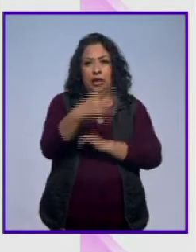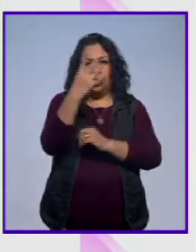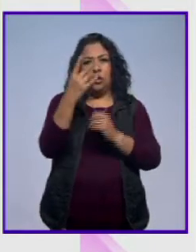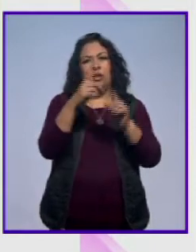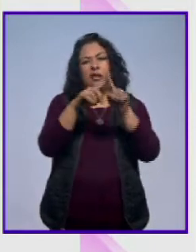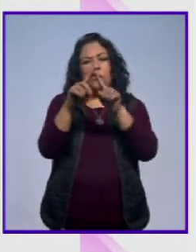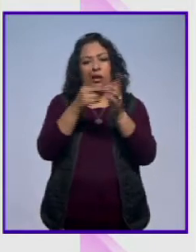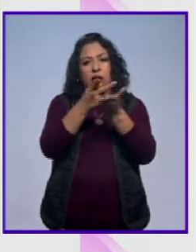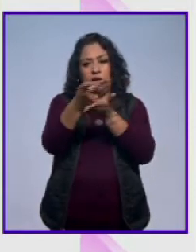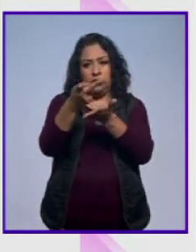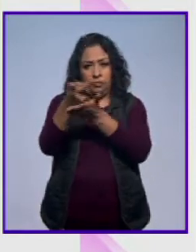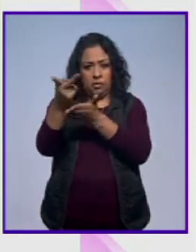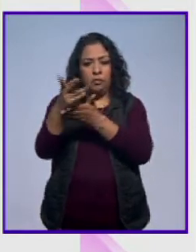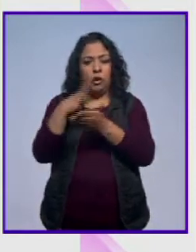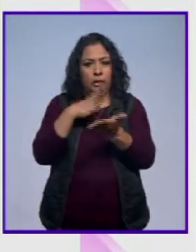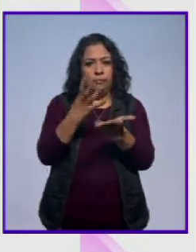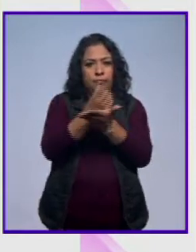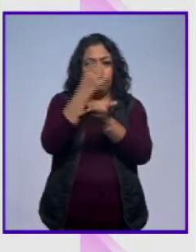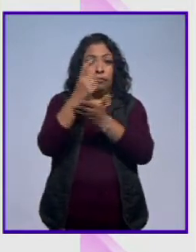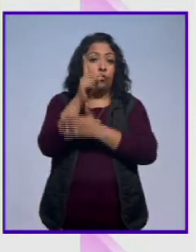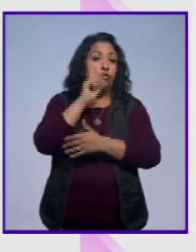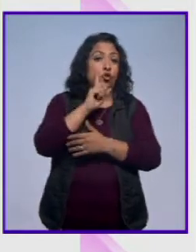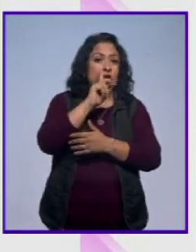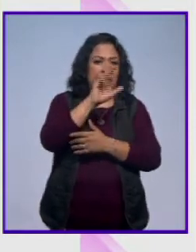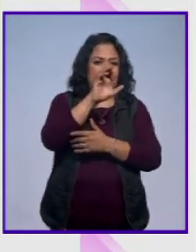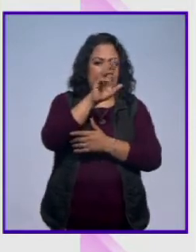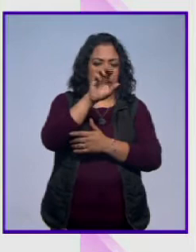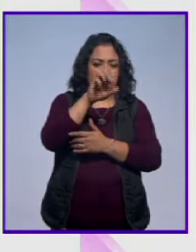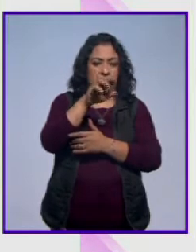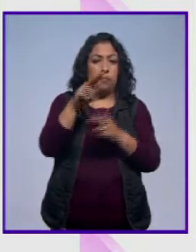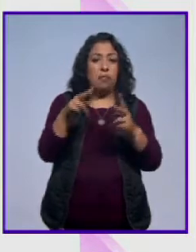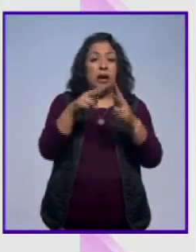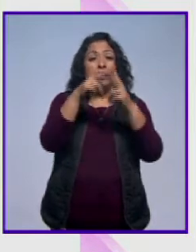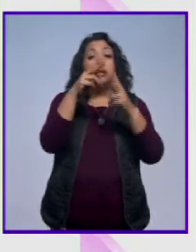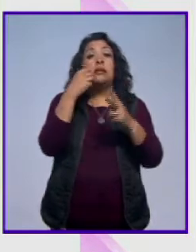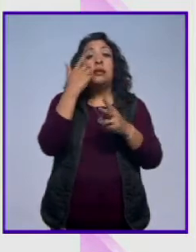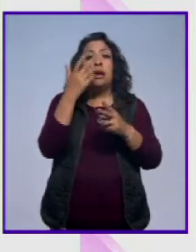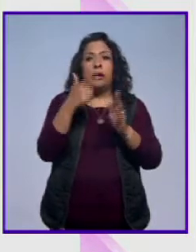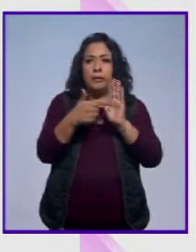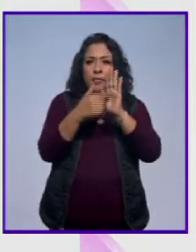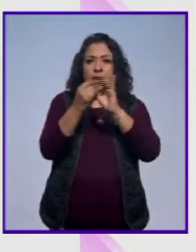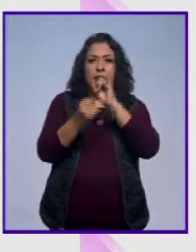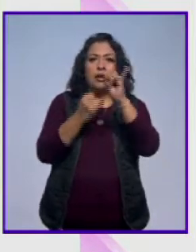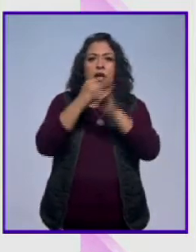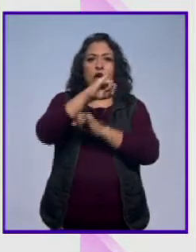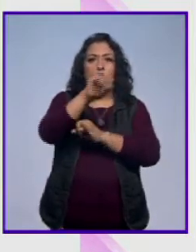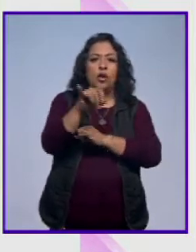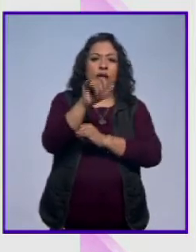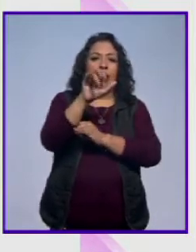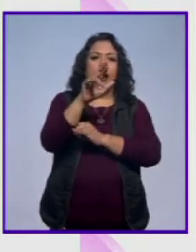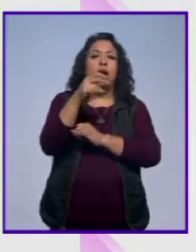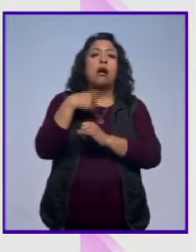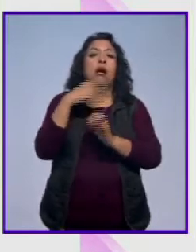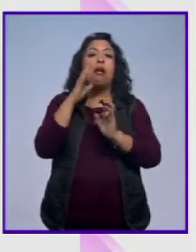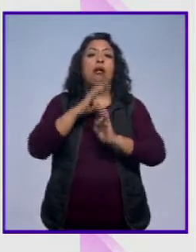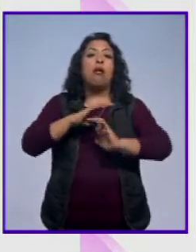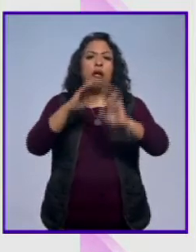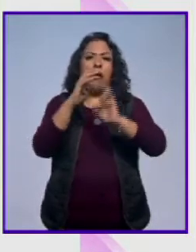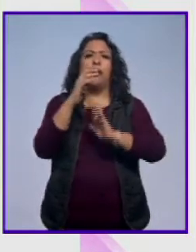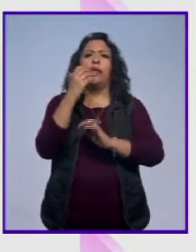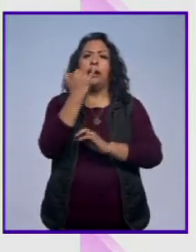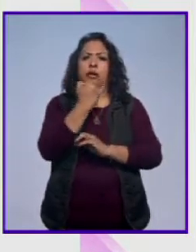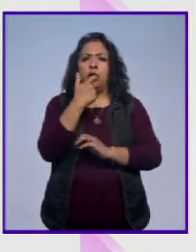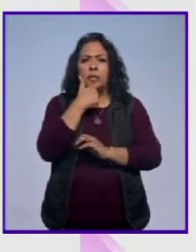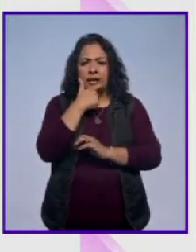como muchos otros galardones, Carmen París ha destacado por internacionalizar la Jota Aragonesa, cantándola incluso en inglés,